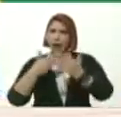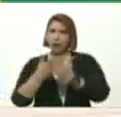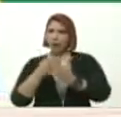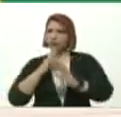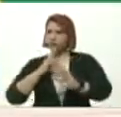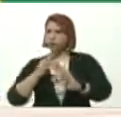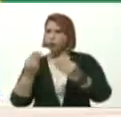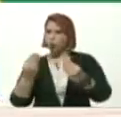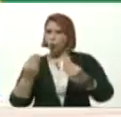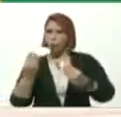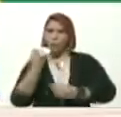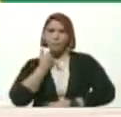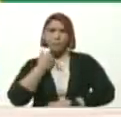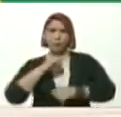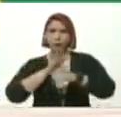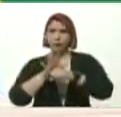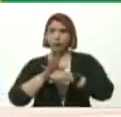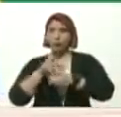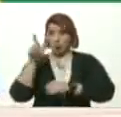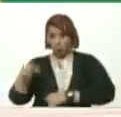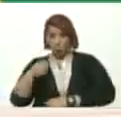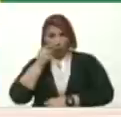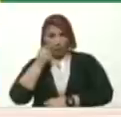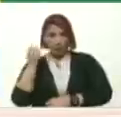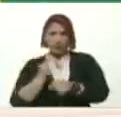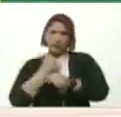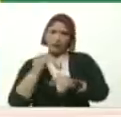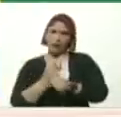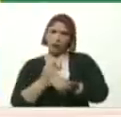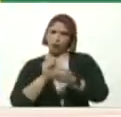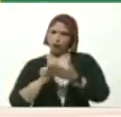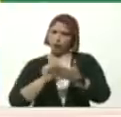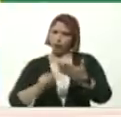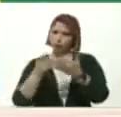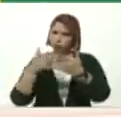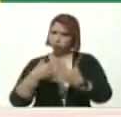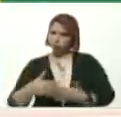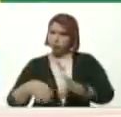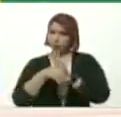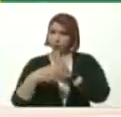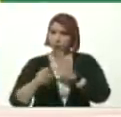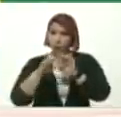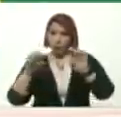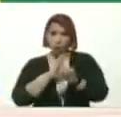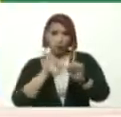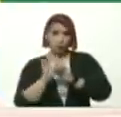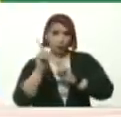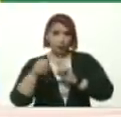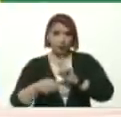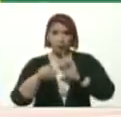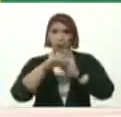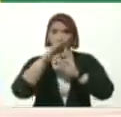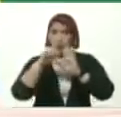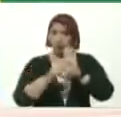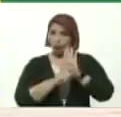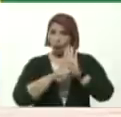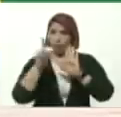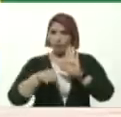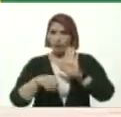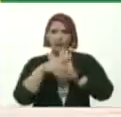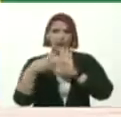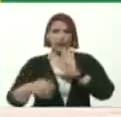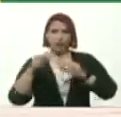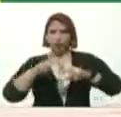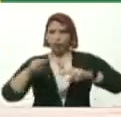Lenín Vínez Trabajando Es corredactor De los derechos Educativos Y culturales De la constitución De los derechos